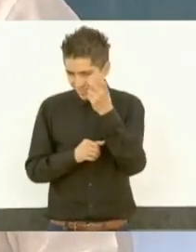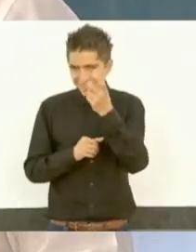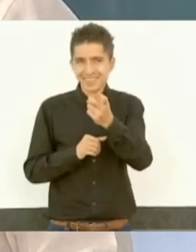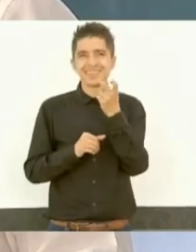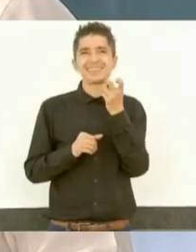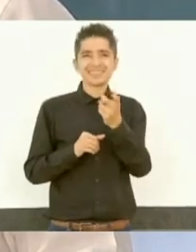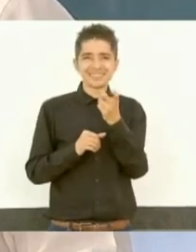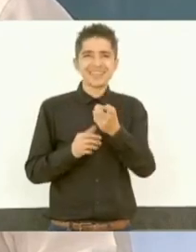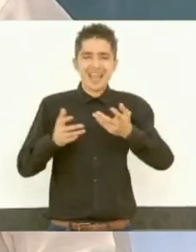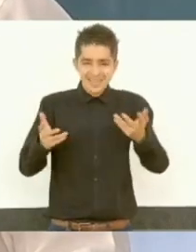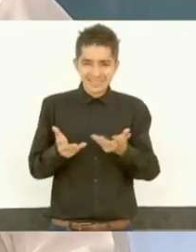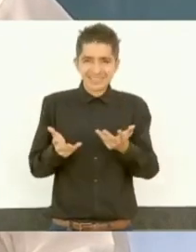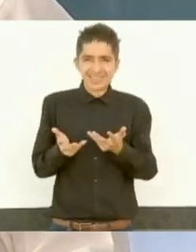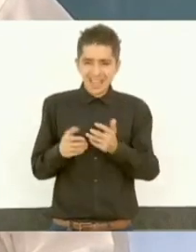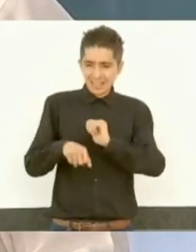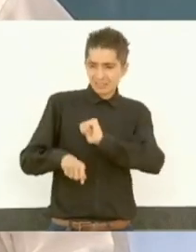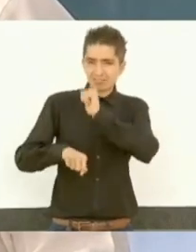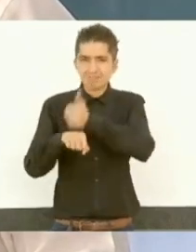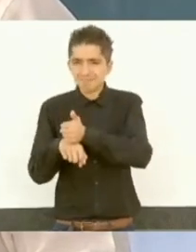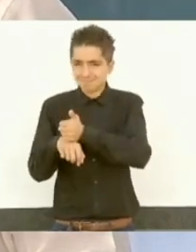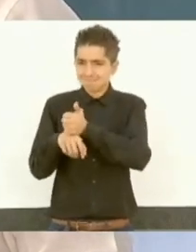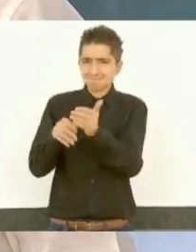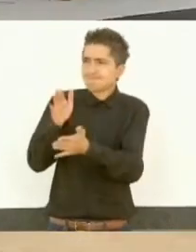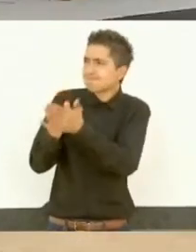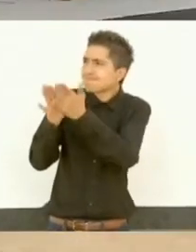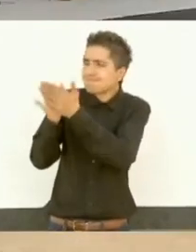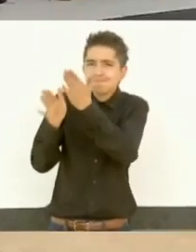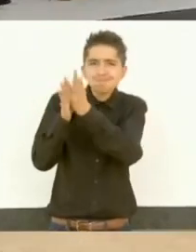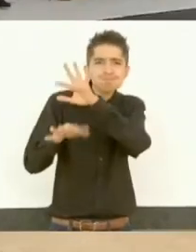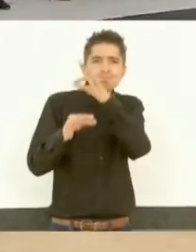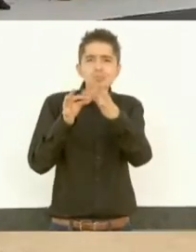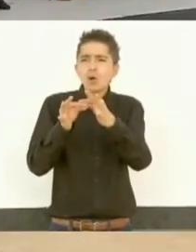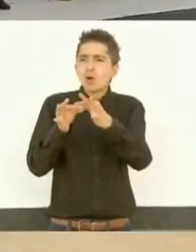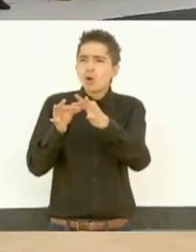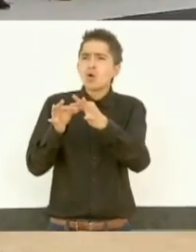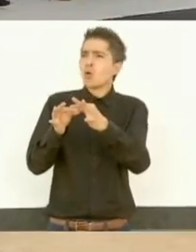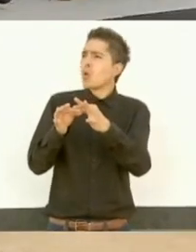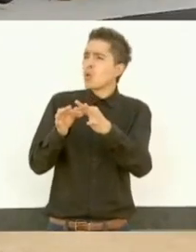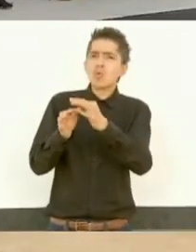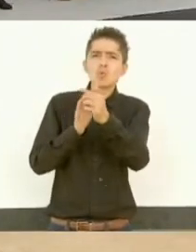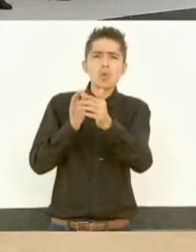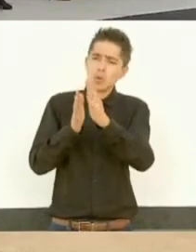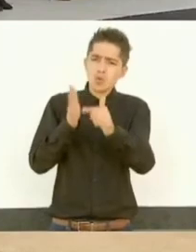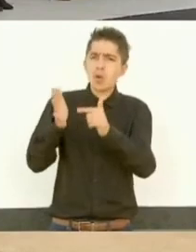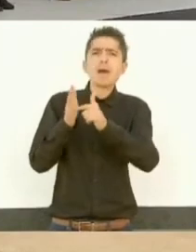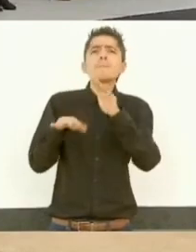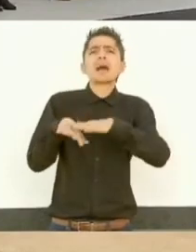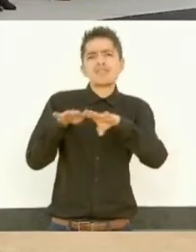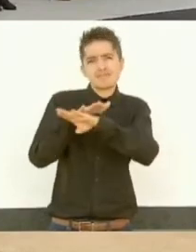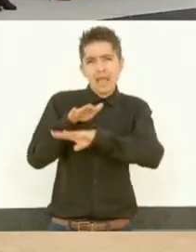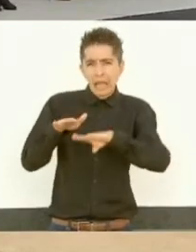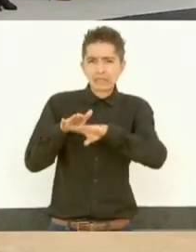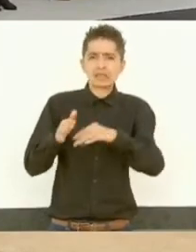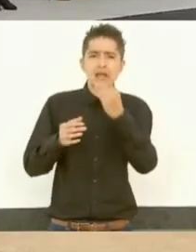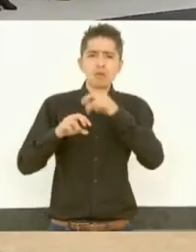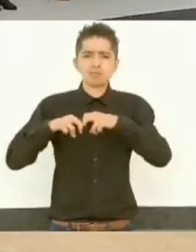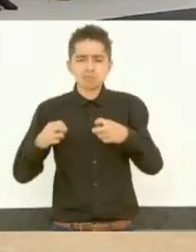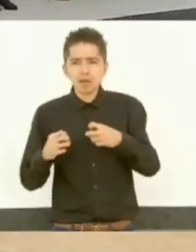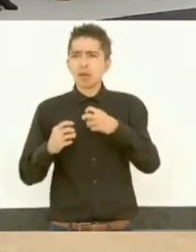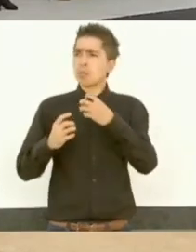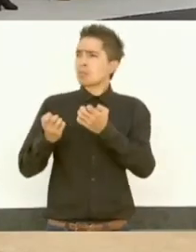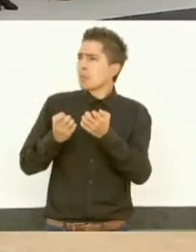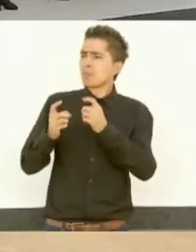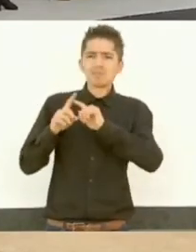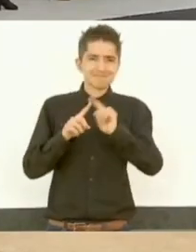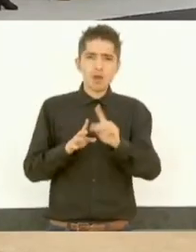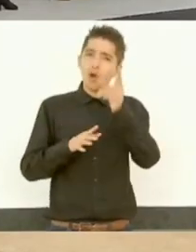cuarteles, para que se tengan las instalaciones básicas. Yo espero que a